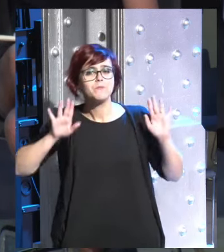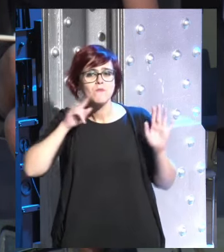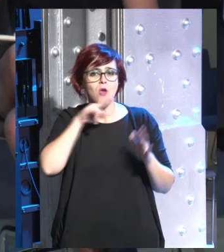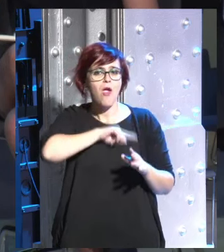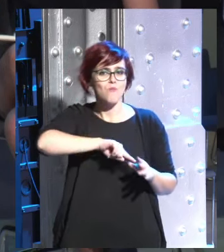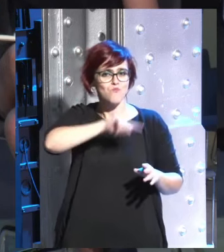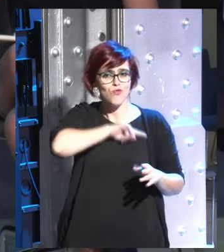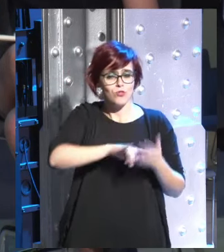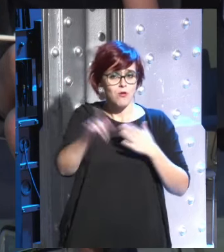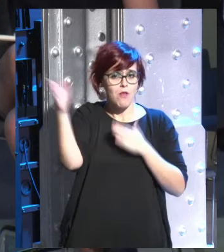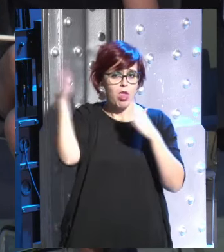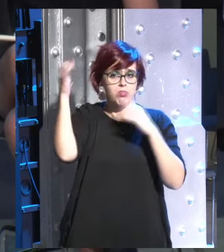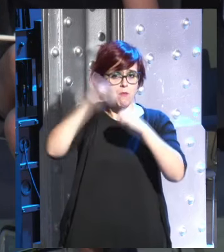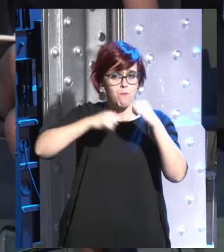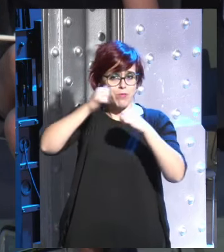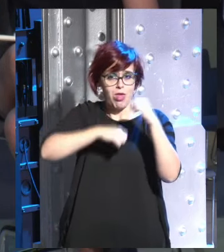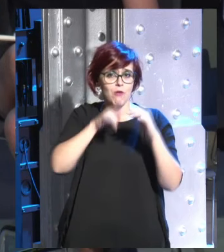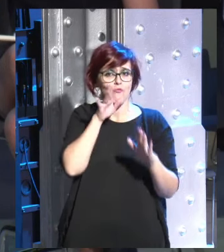teniendo emociones de la edad de piedra